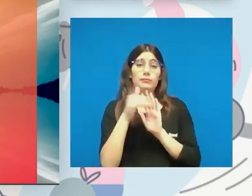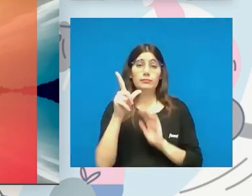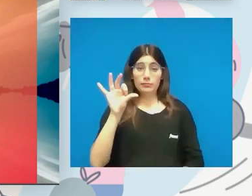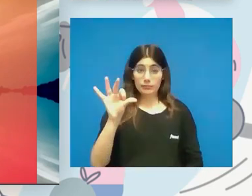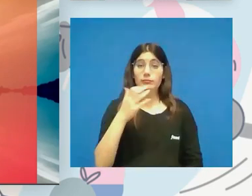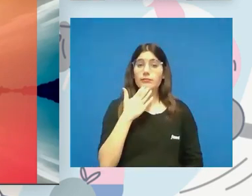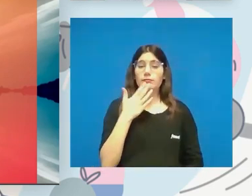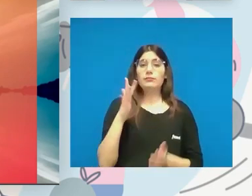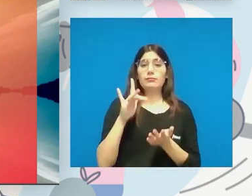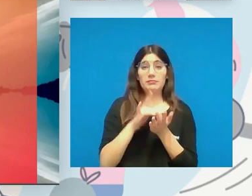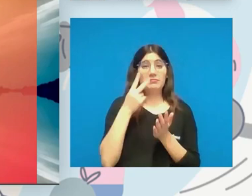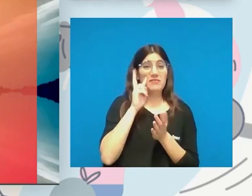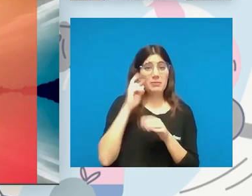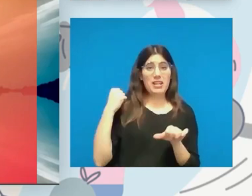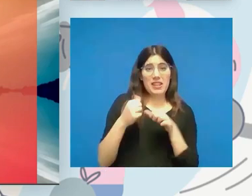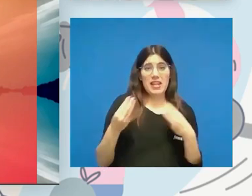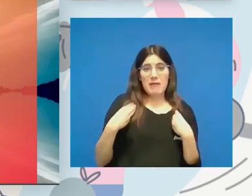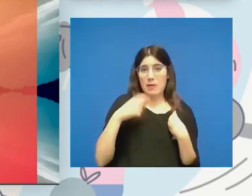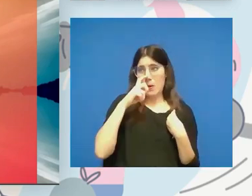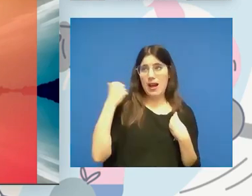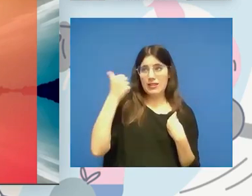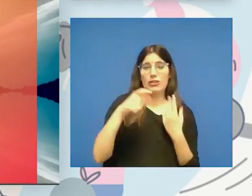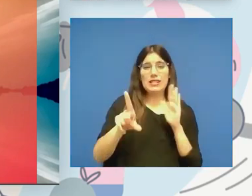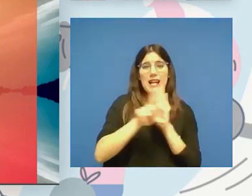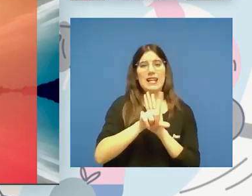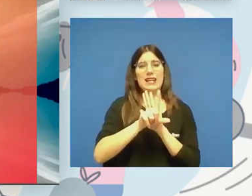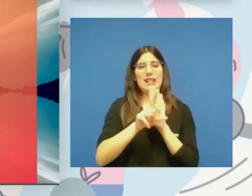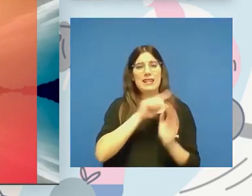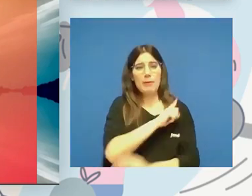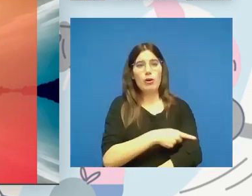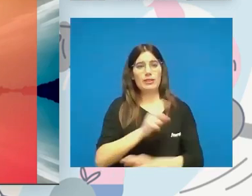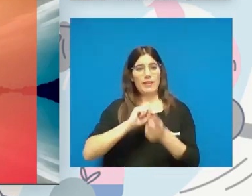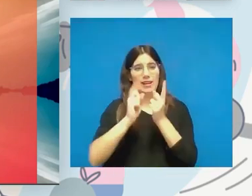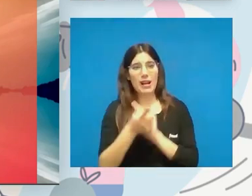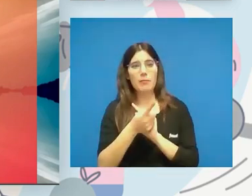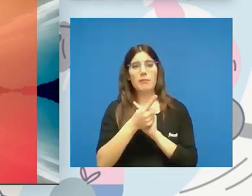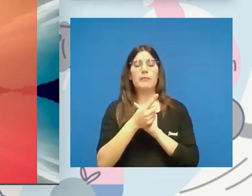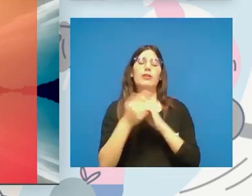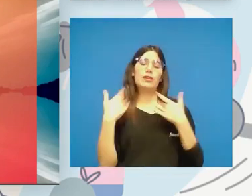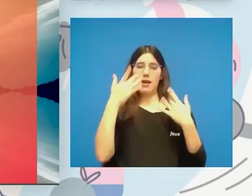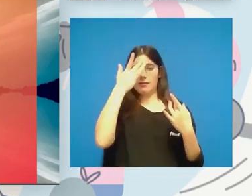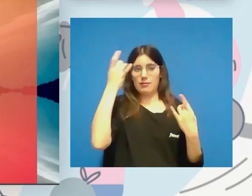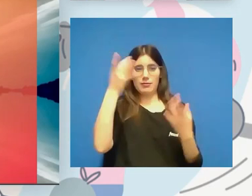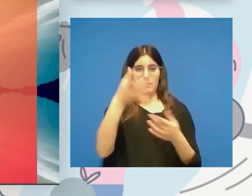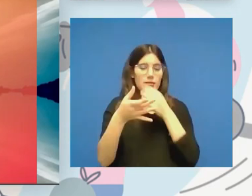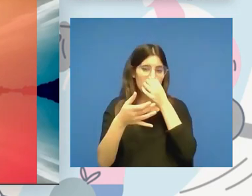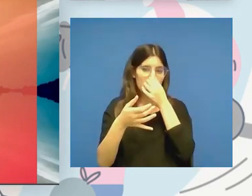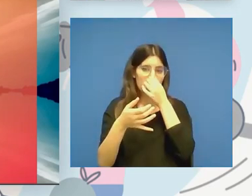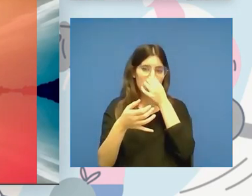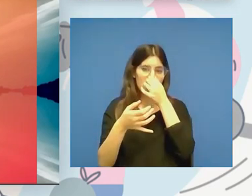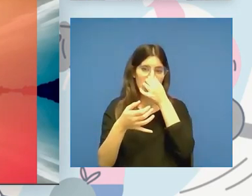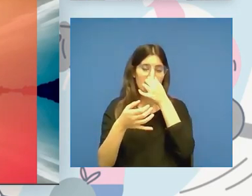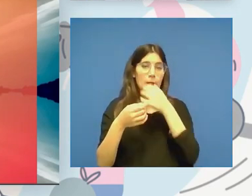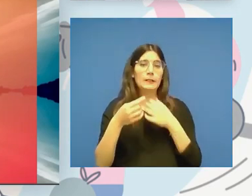hemos vivido durante muchos años, siempre la ley del deporte, el cambio, la modificación era uno de los objetivos máximos, pero luego ya al final siempre estaba en un